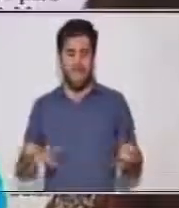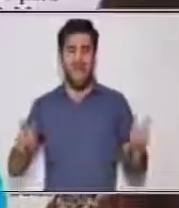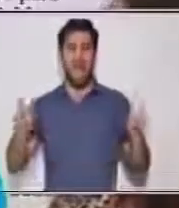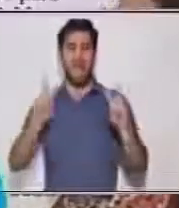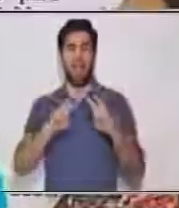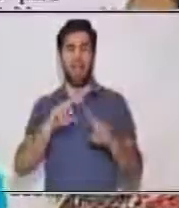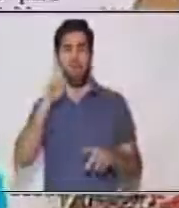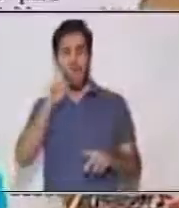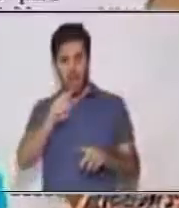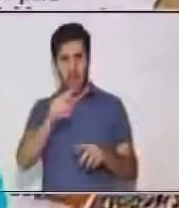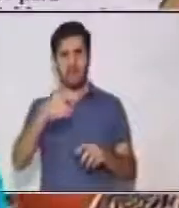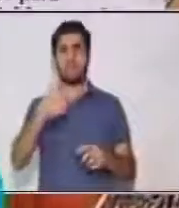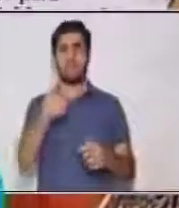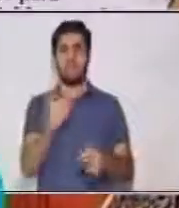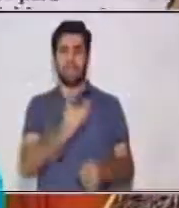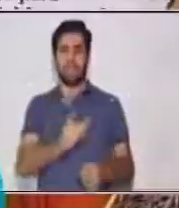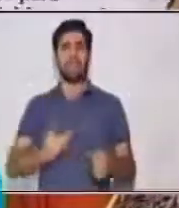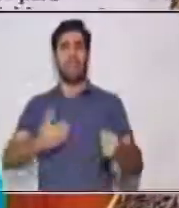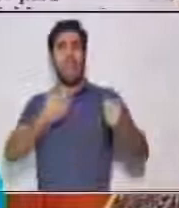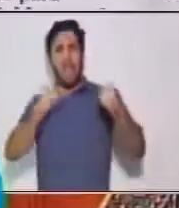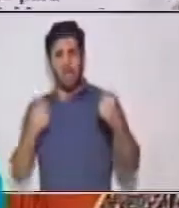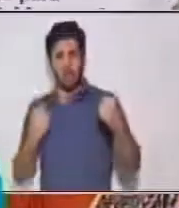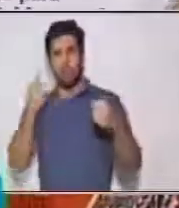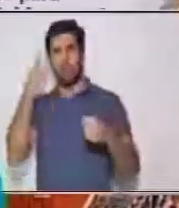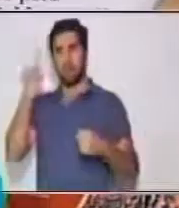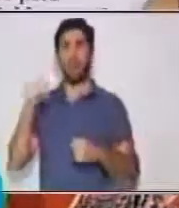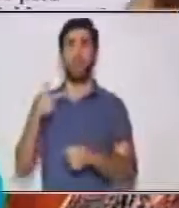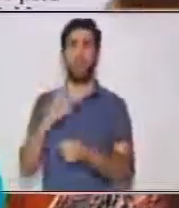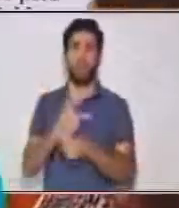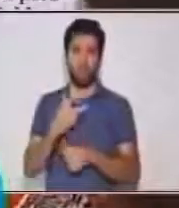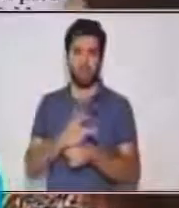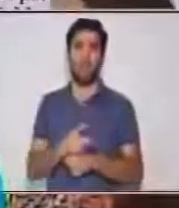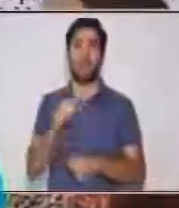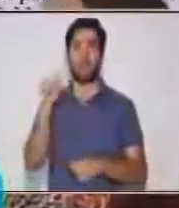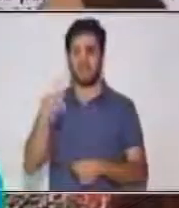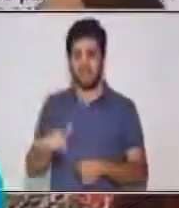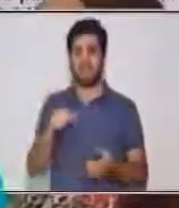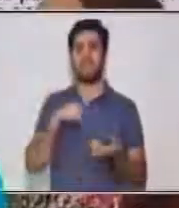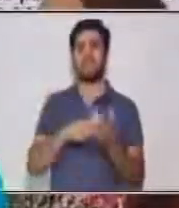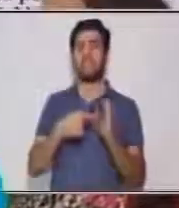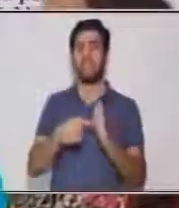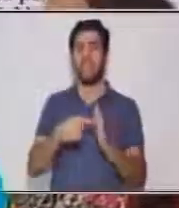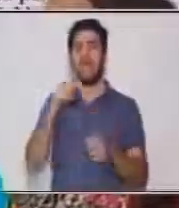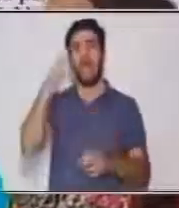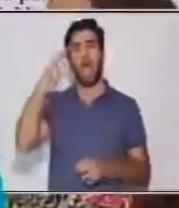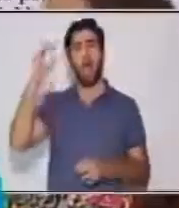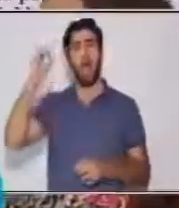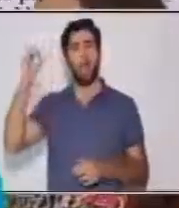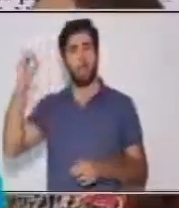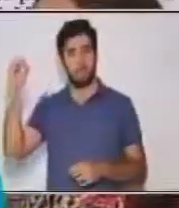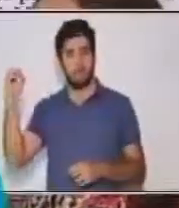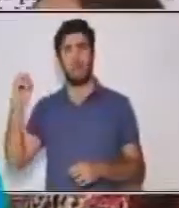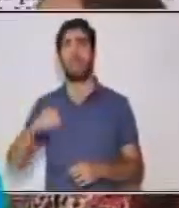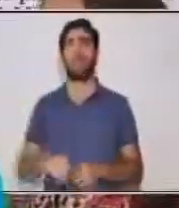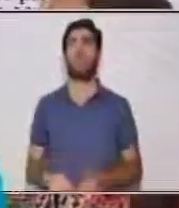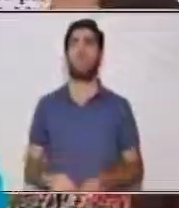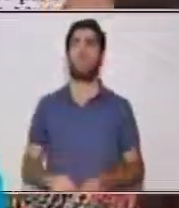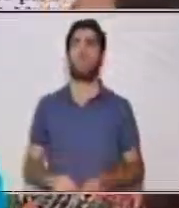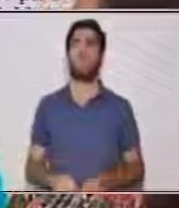héroe nacional, pues fue un gran guerrero. Esa es la opinión que yo tengo acerca de este hecho.